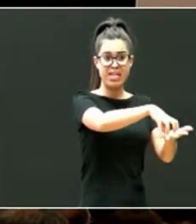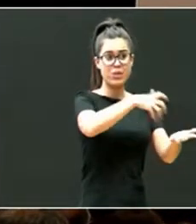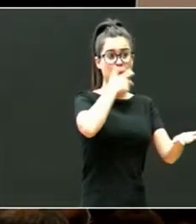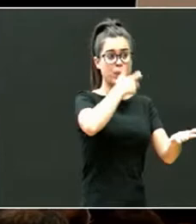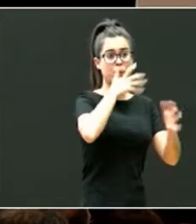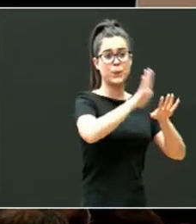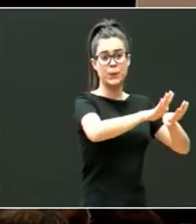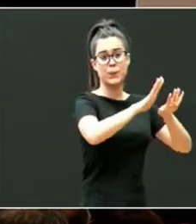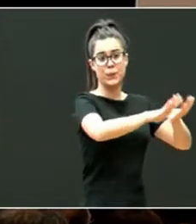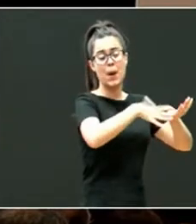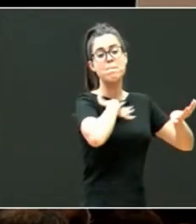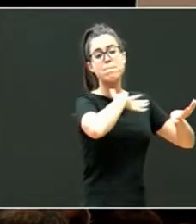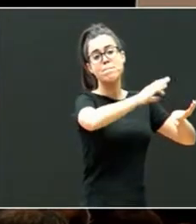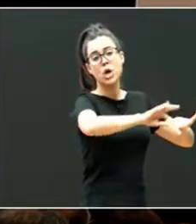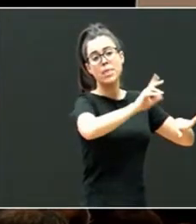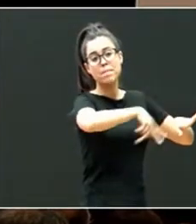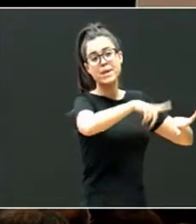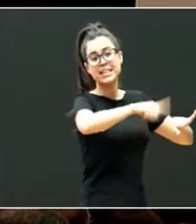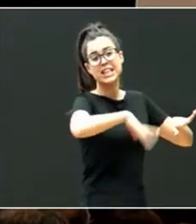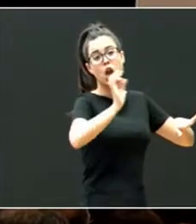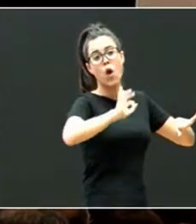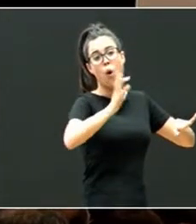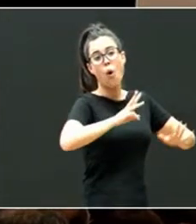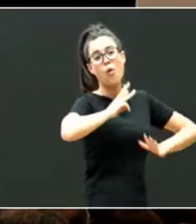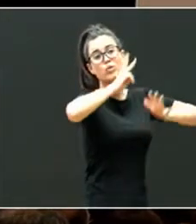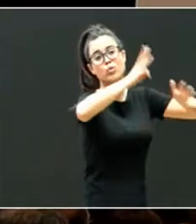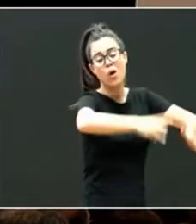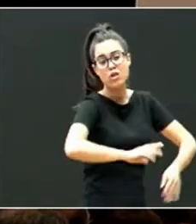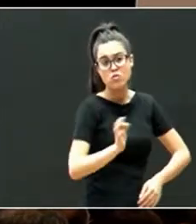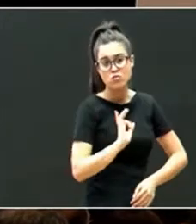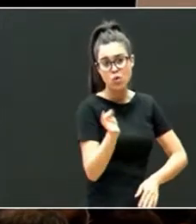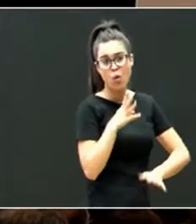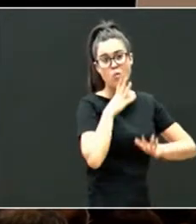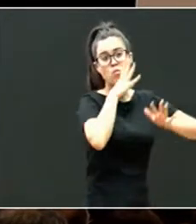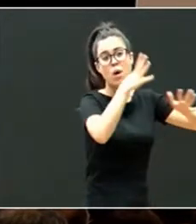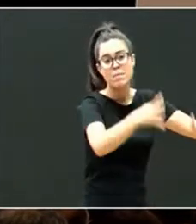entre meses incluso 8 anos incluso hasta 9 anos